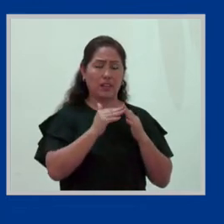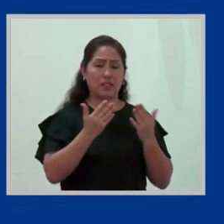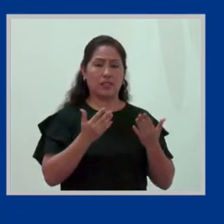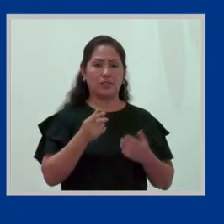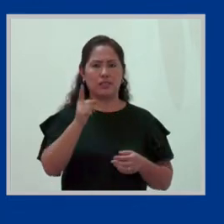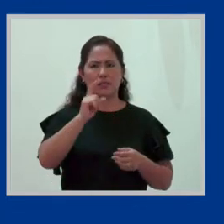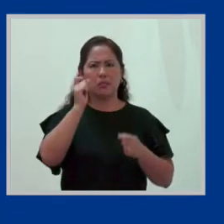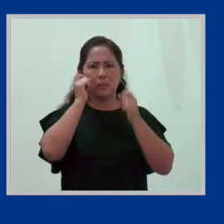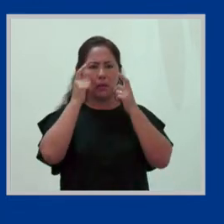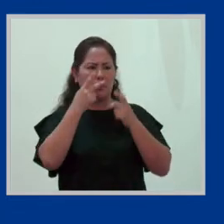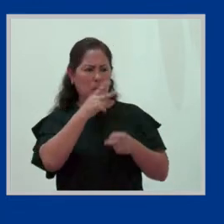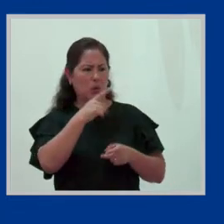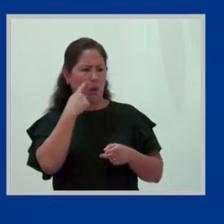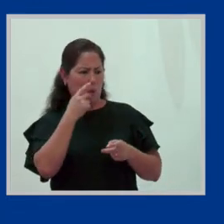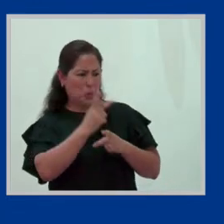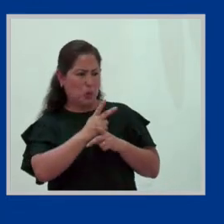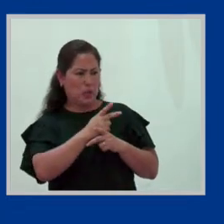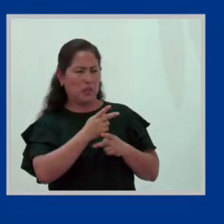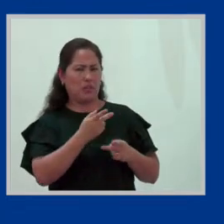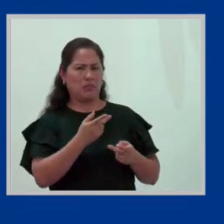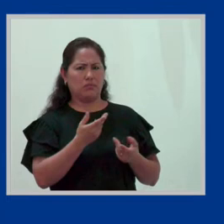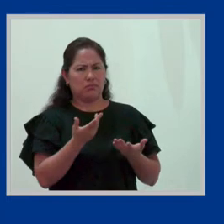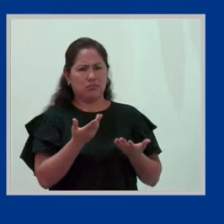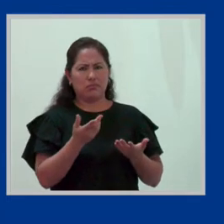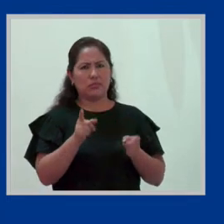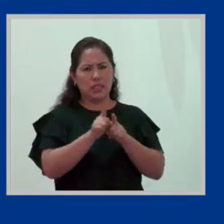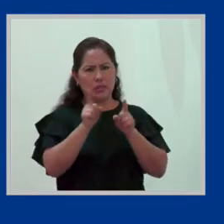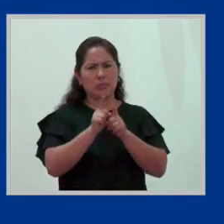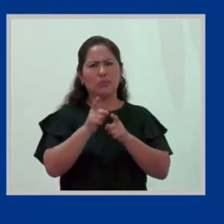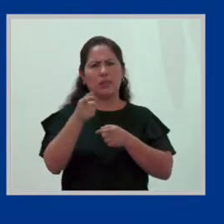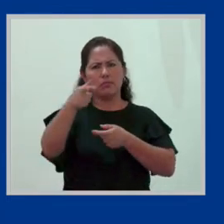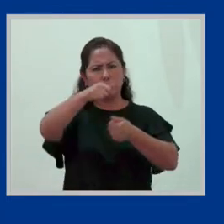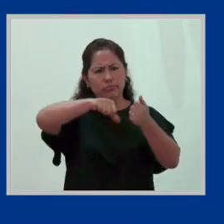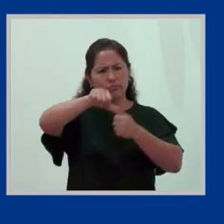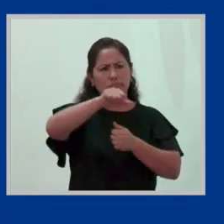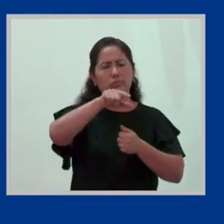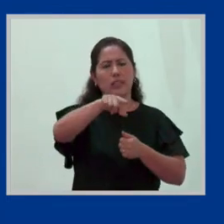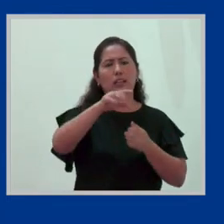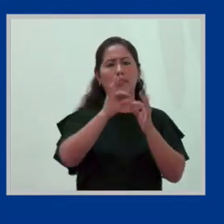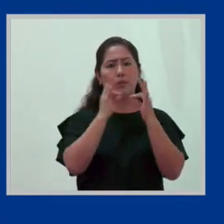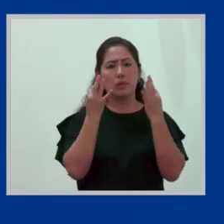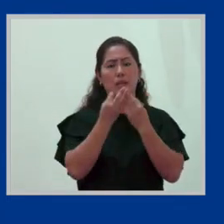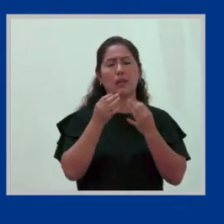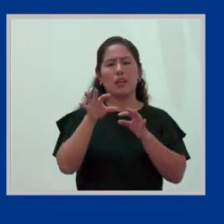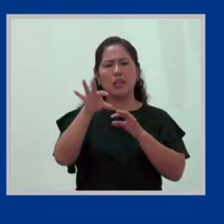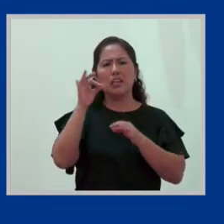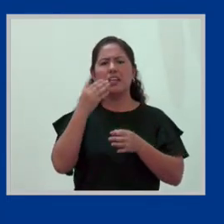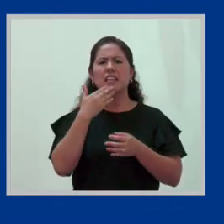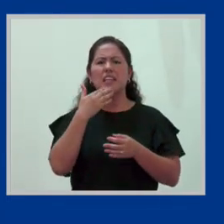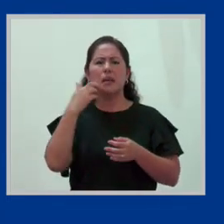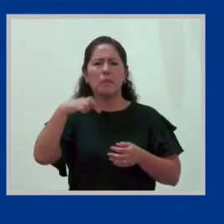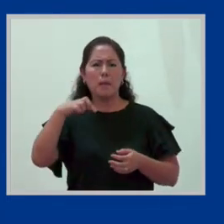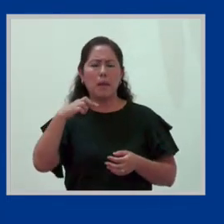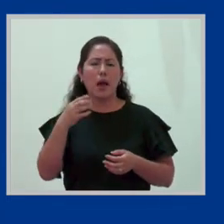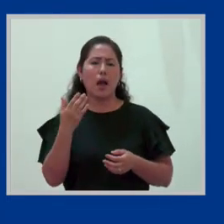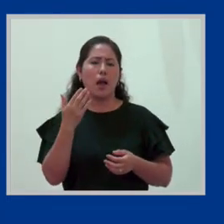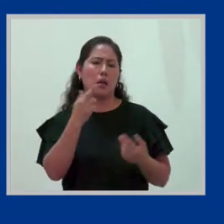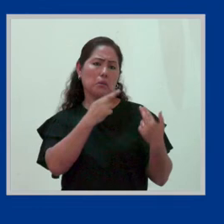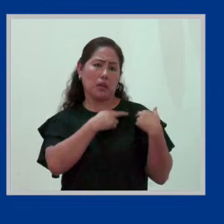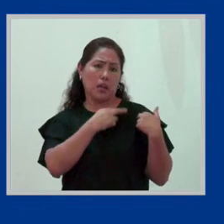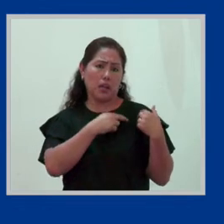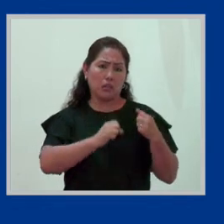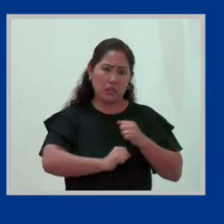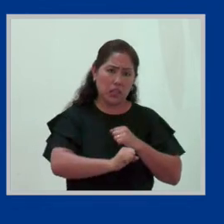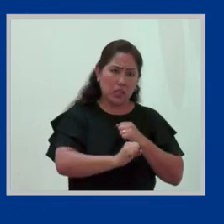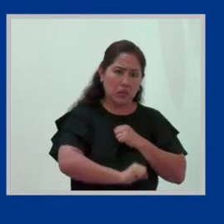sorprendernos que en una dinámica familiar se elija y elija la pareja que sea el papá quien se encargue de